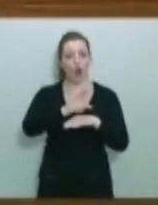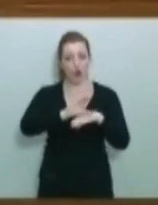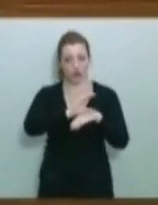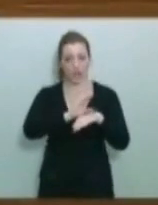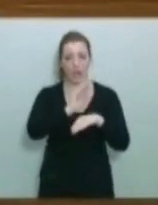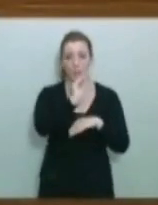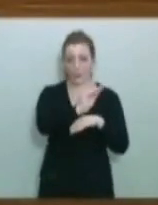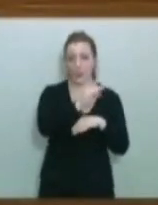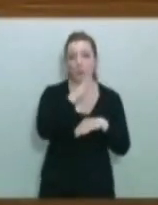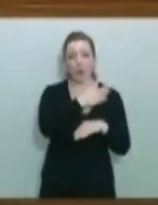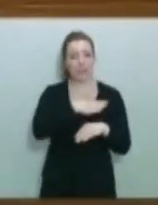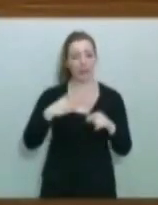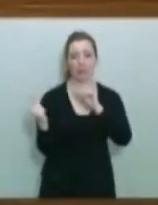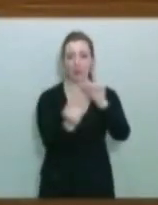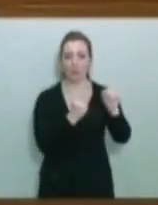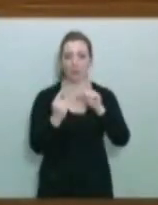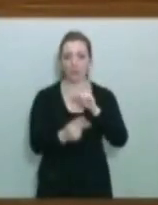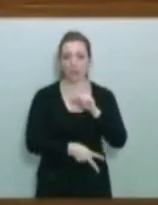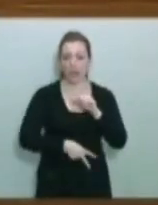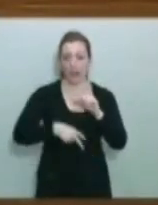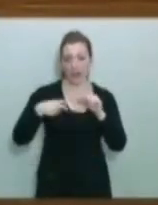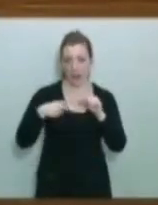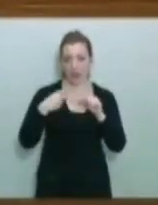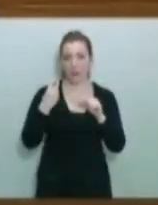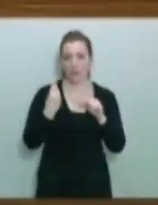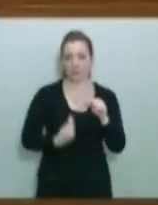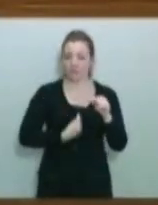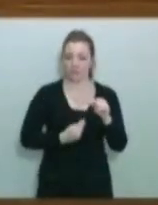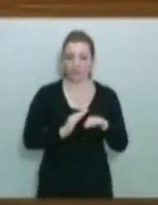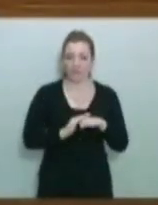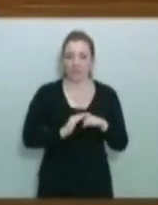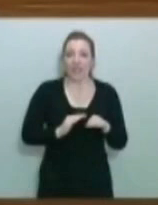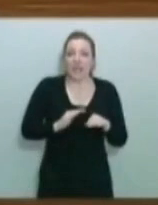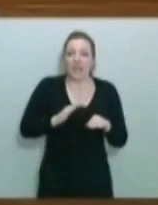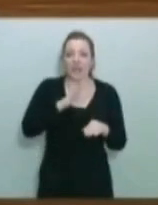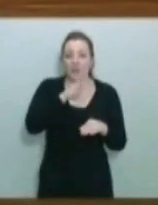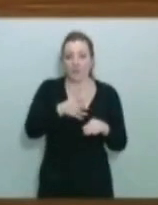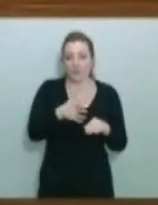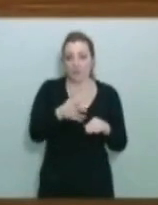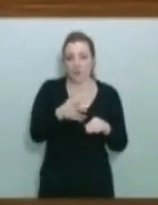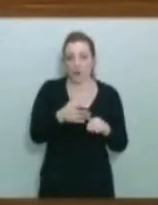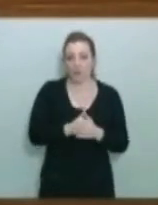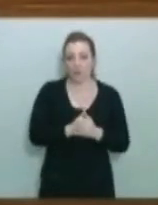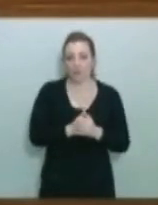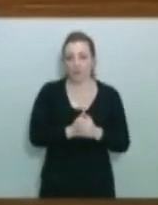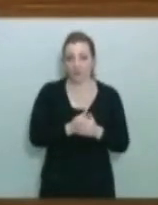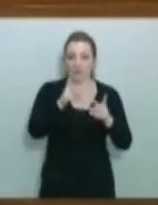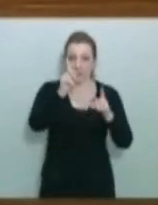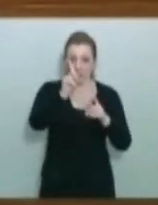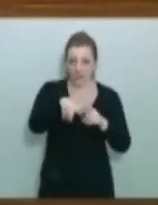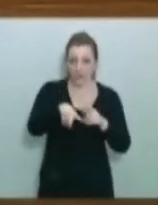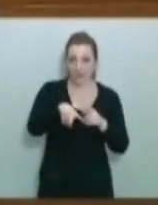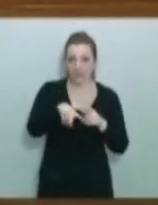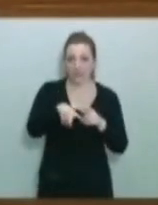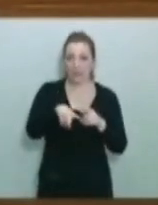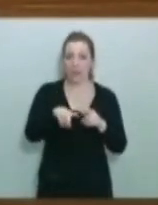queríamos abrir un debate de carácter general. Y me parece que la interpelación es la que propicia que cada grupo se pueda posicionar y, en su caso, haya lugar después